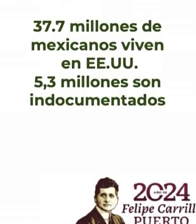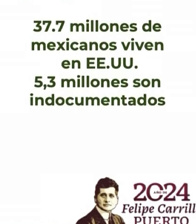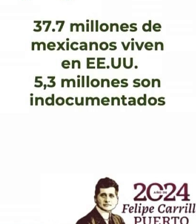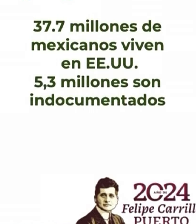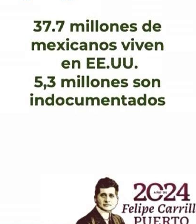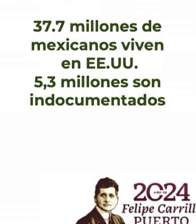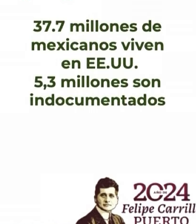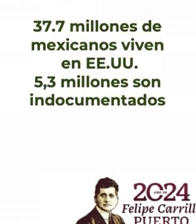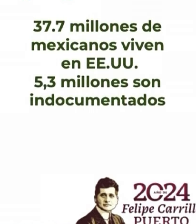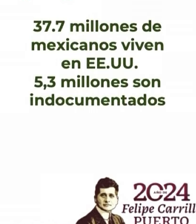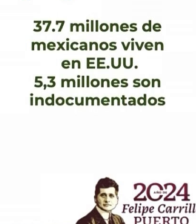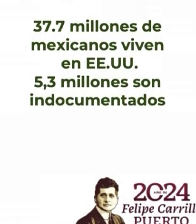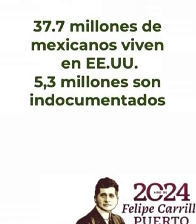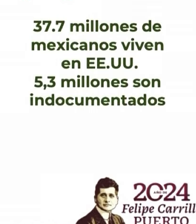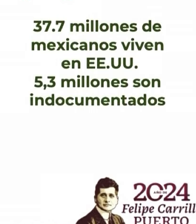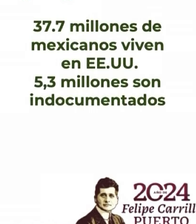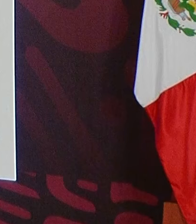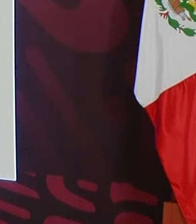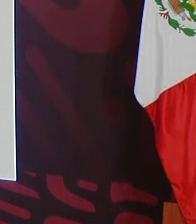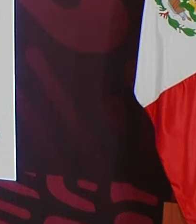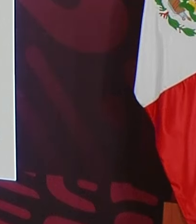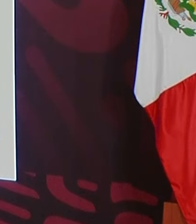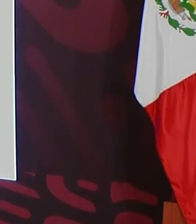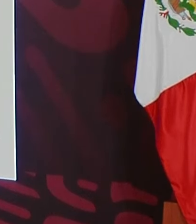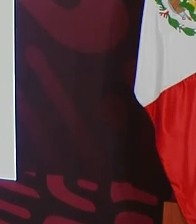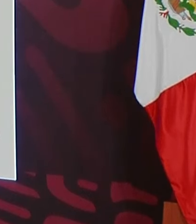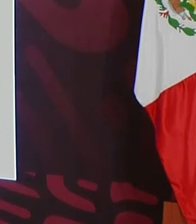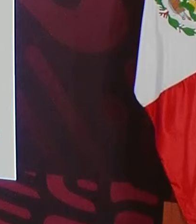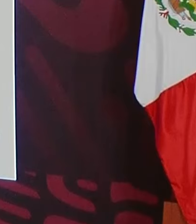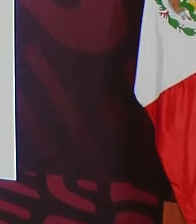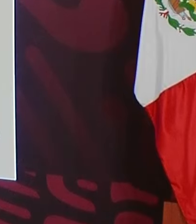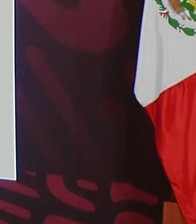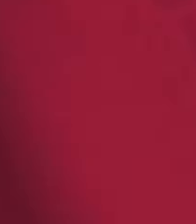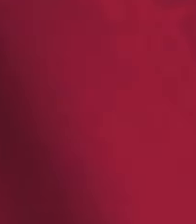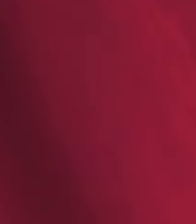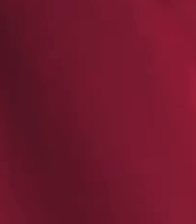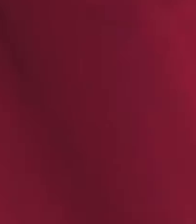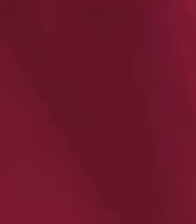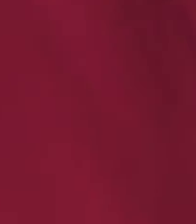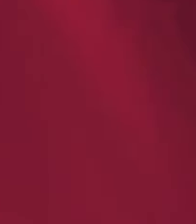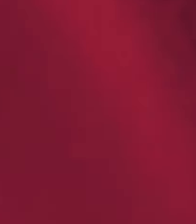dólares. Es la principal fuente de ingresos que tiene nuestro país.